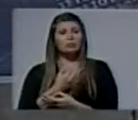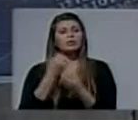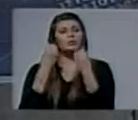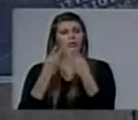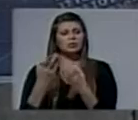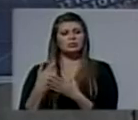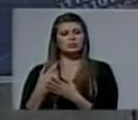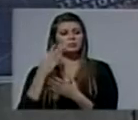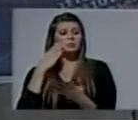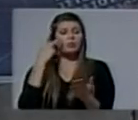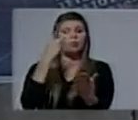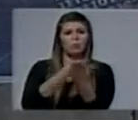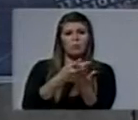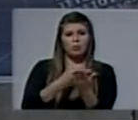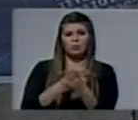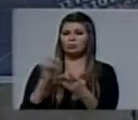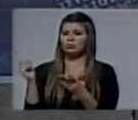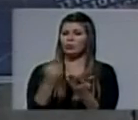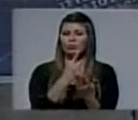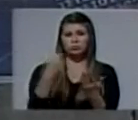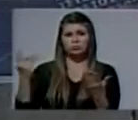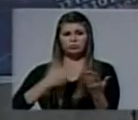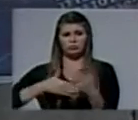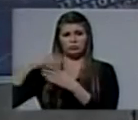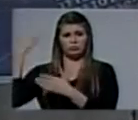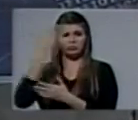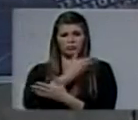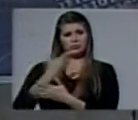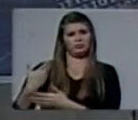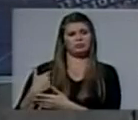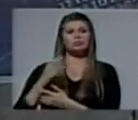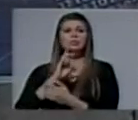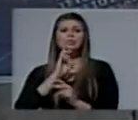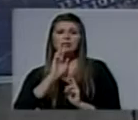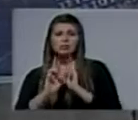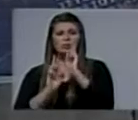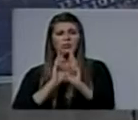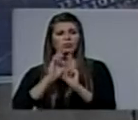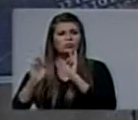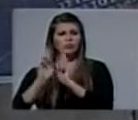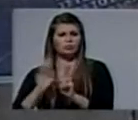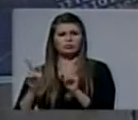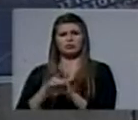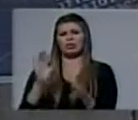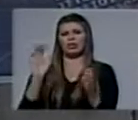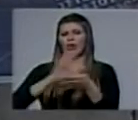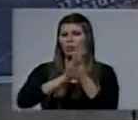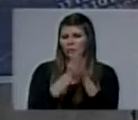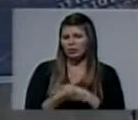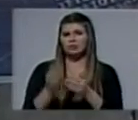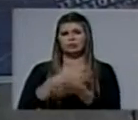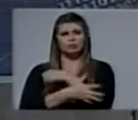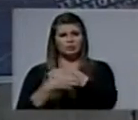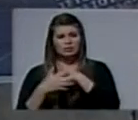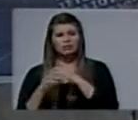Entre las propuestas de todos los candidatos para la presidencia eran las de dar respuestas conducentes a eliminar la pobreza extrema,